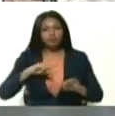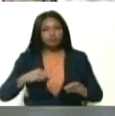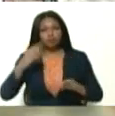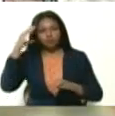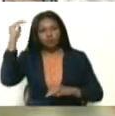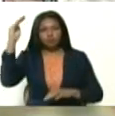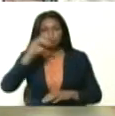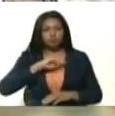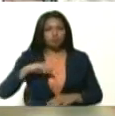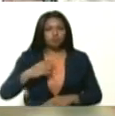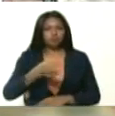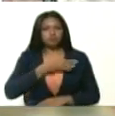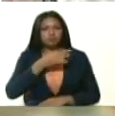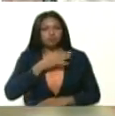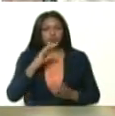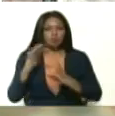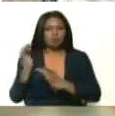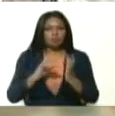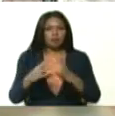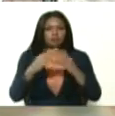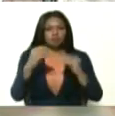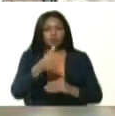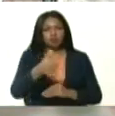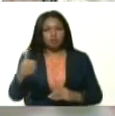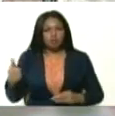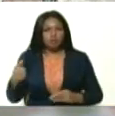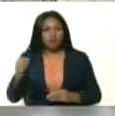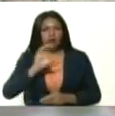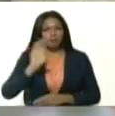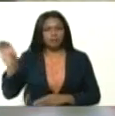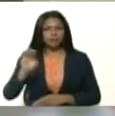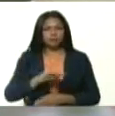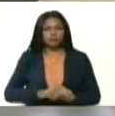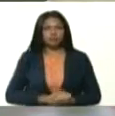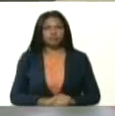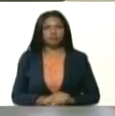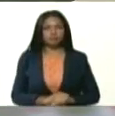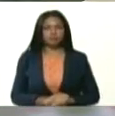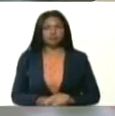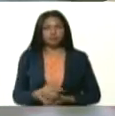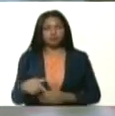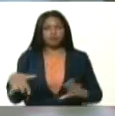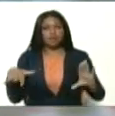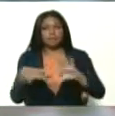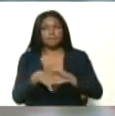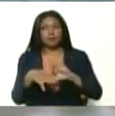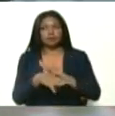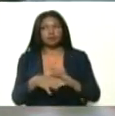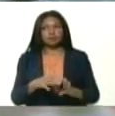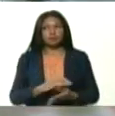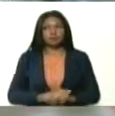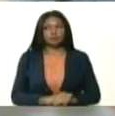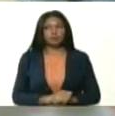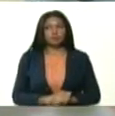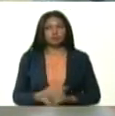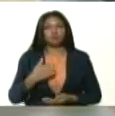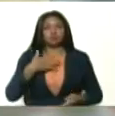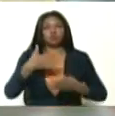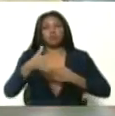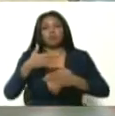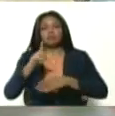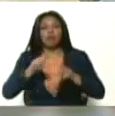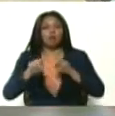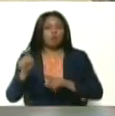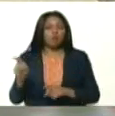y de nuestro Señor Jesucristo a toda nuestra patria. Hoy es martes. Estaba conversando con